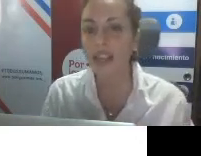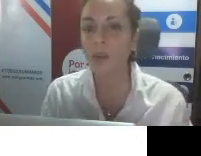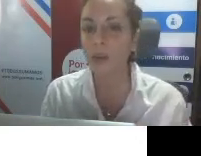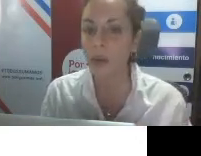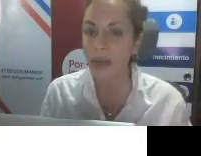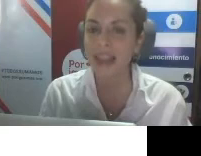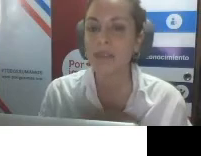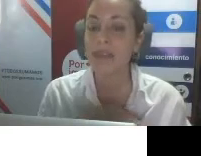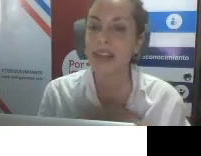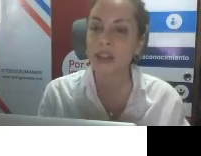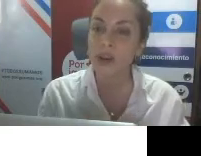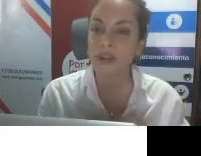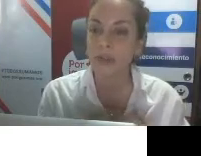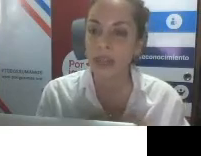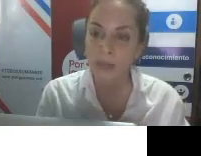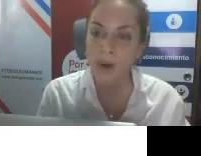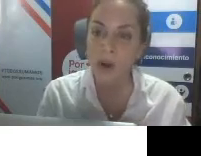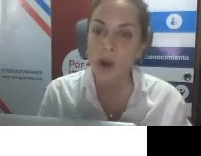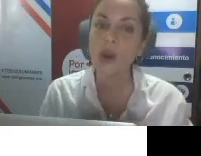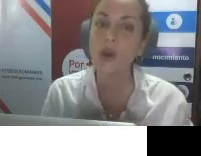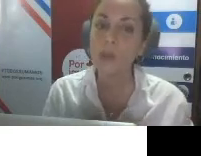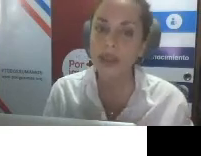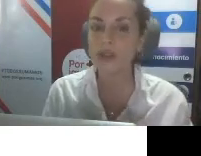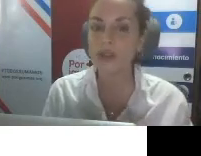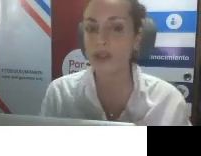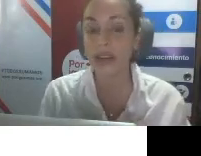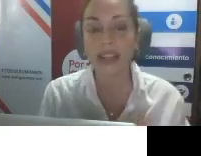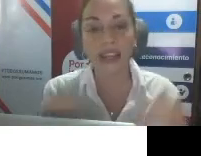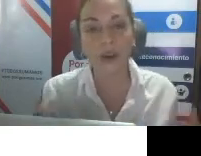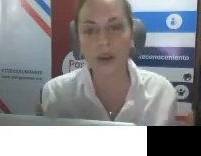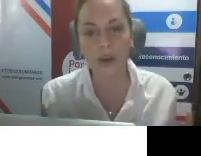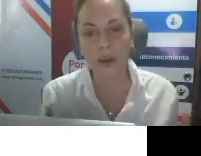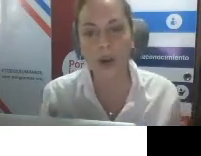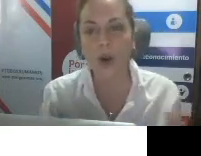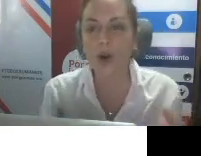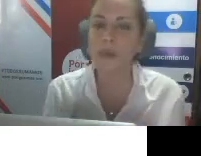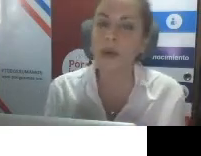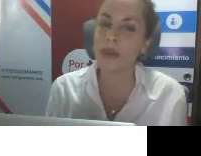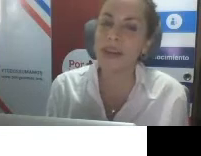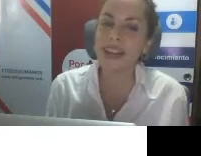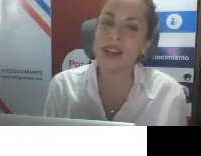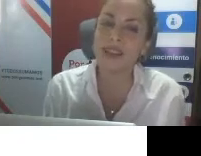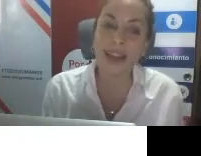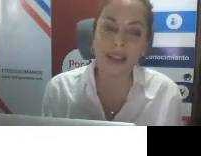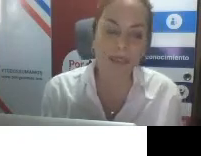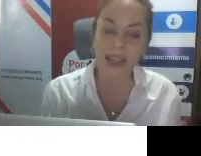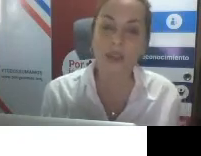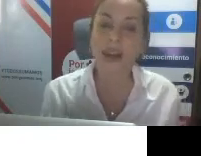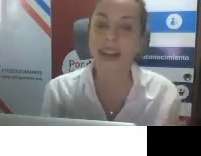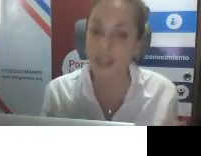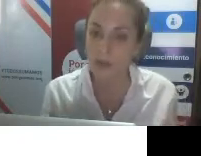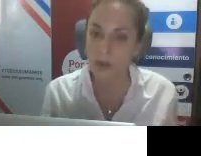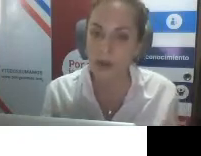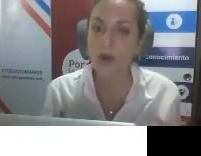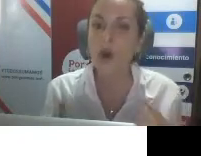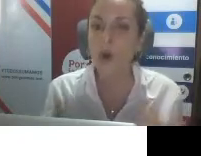decir que los problemas que planteó el feminismo los puede solucionar el ginecólogo o los problemas que ha planteado